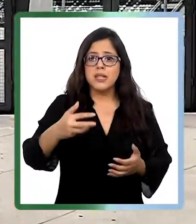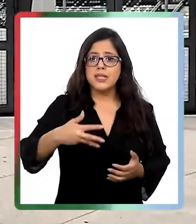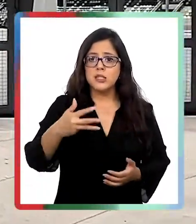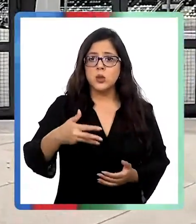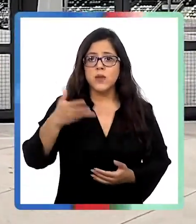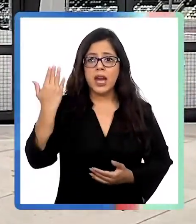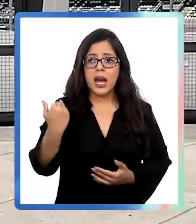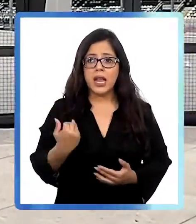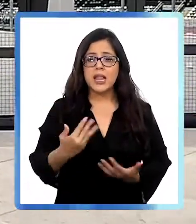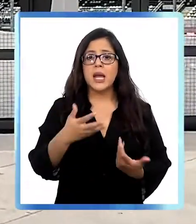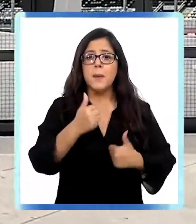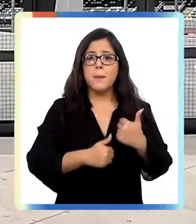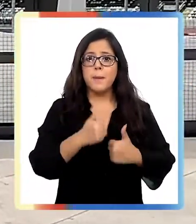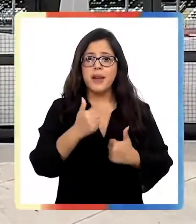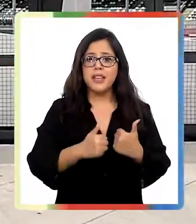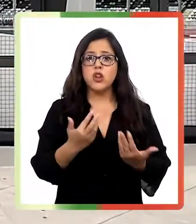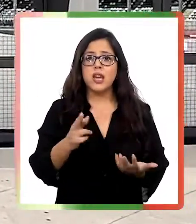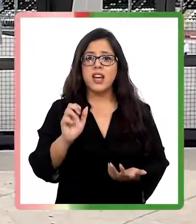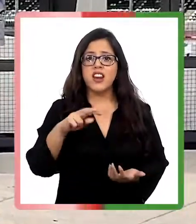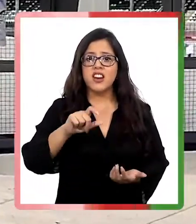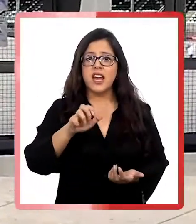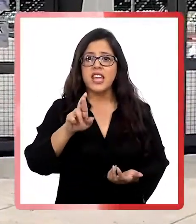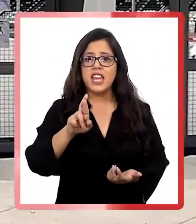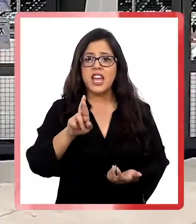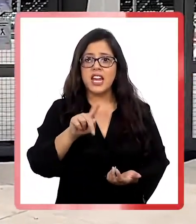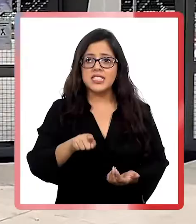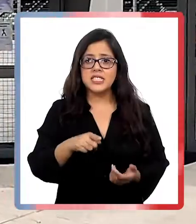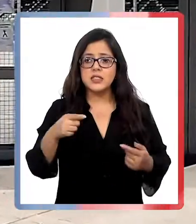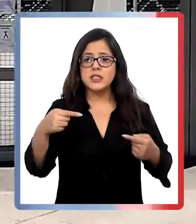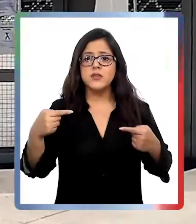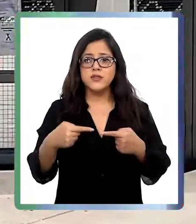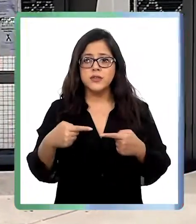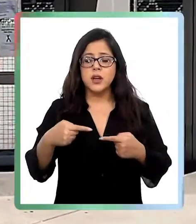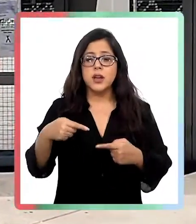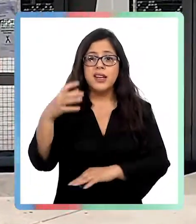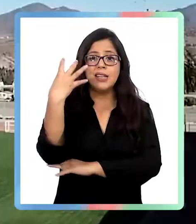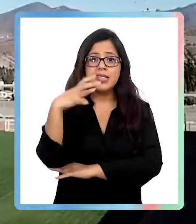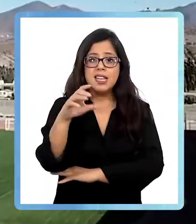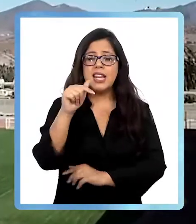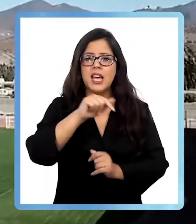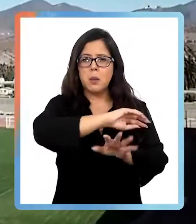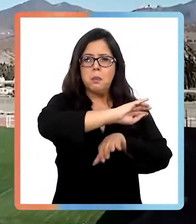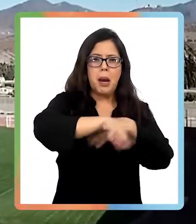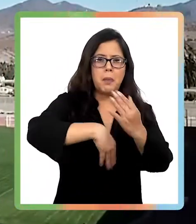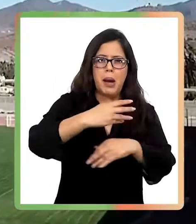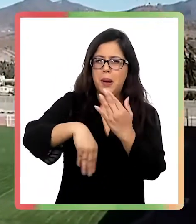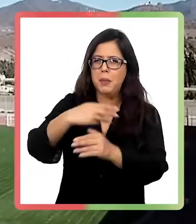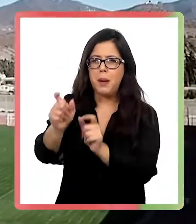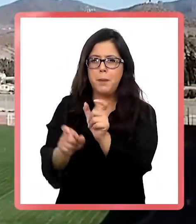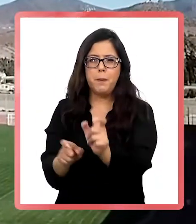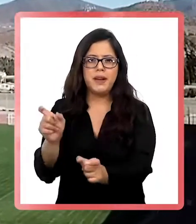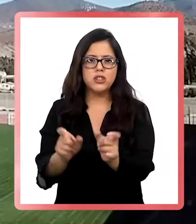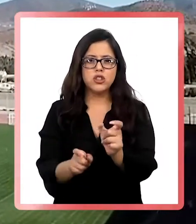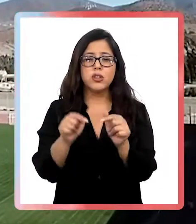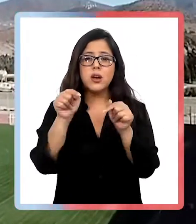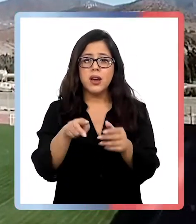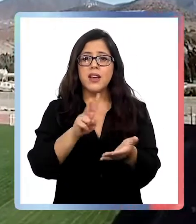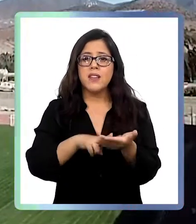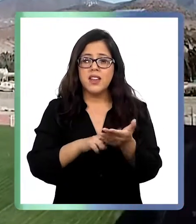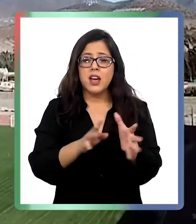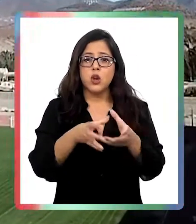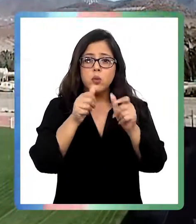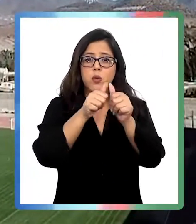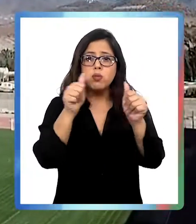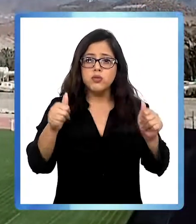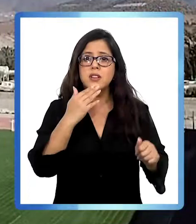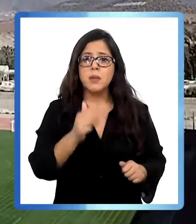en el partido de arranque con la Serena en el cual se hicieron desmanes y verdaderamente la directiva y